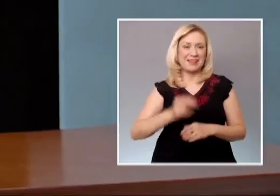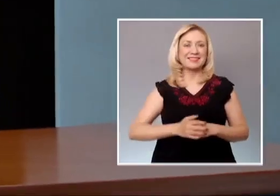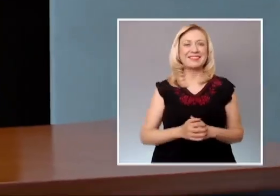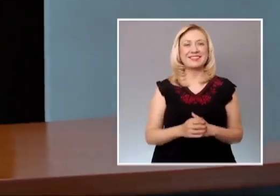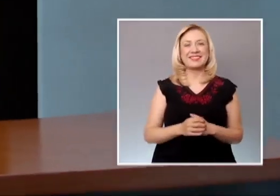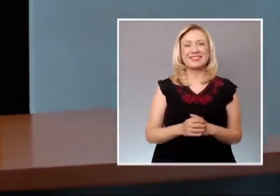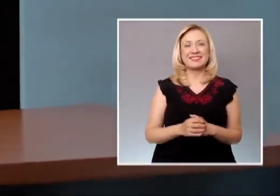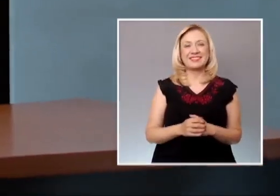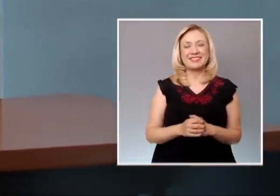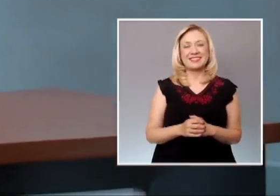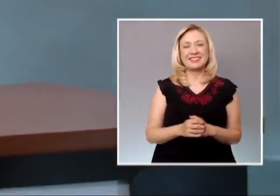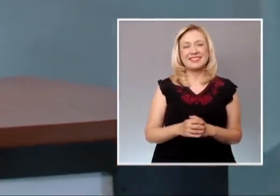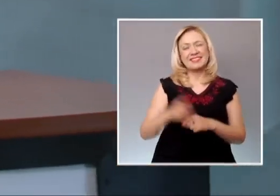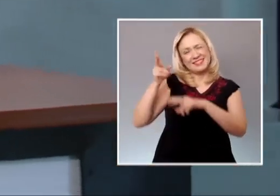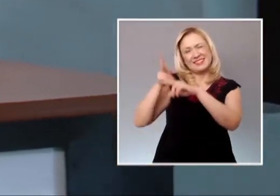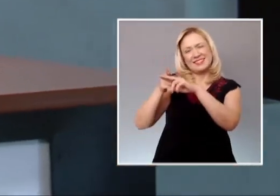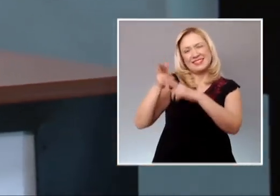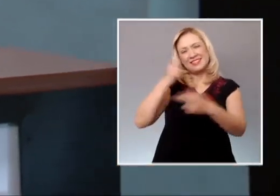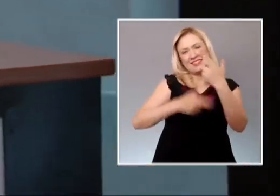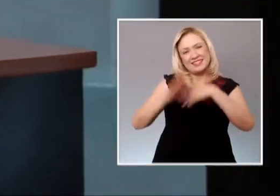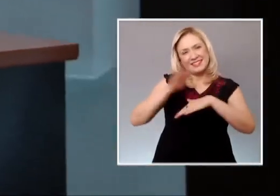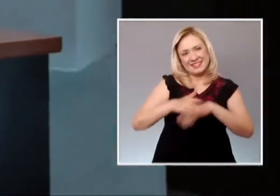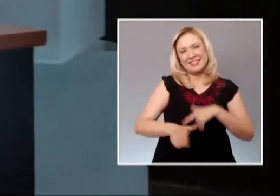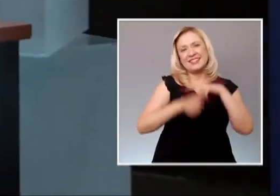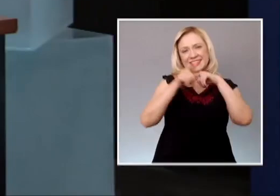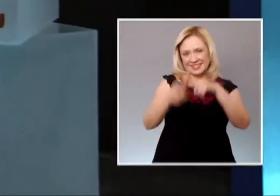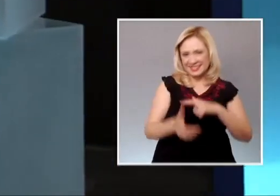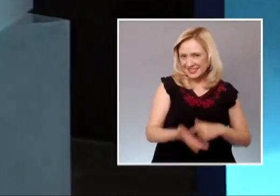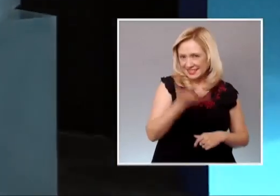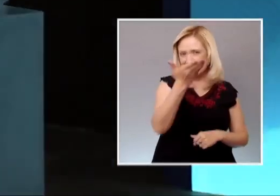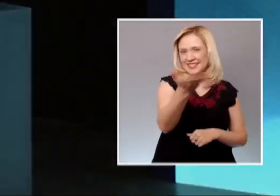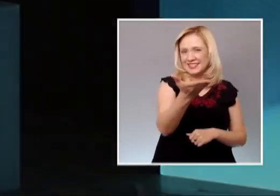Vamos a una pausa y continuamos con más. Esto es El Corto Informativo.